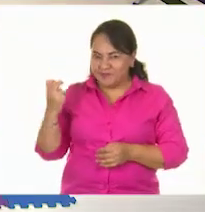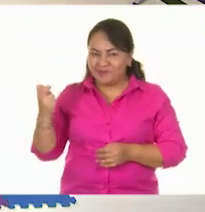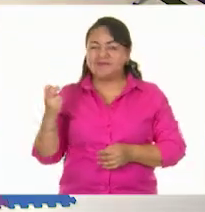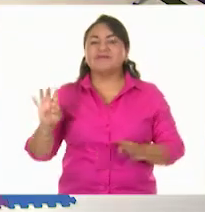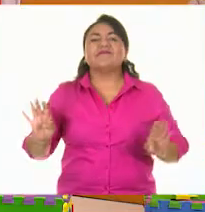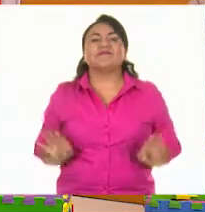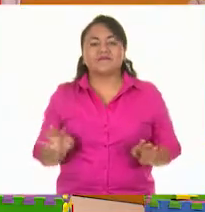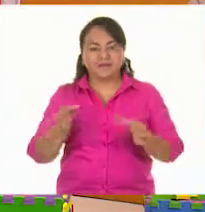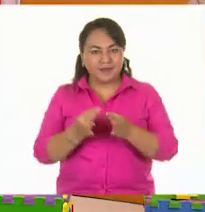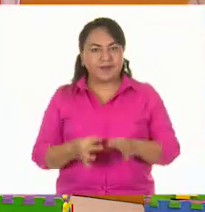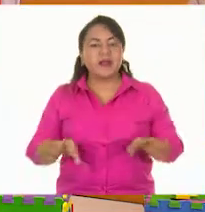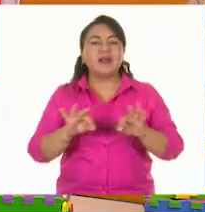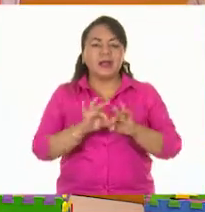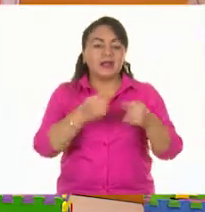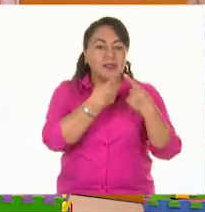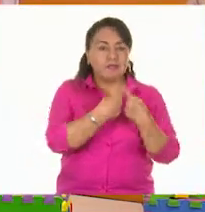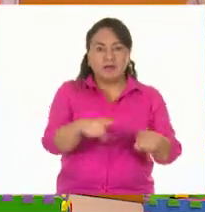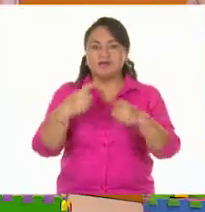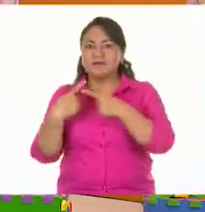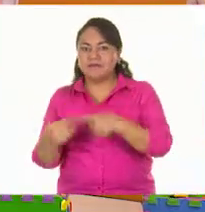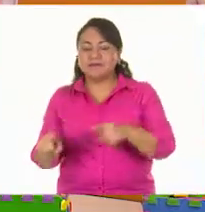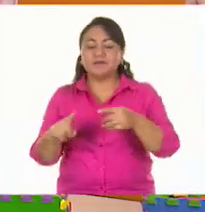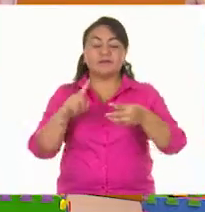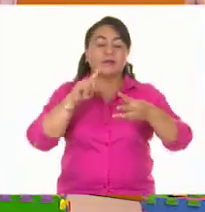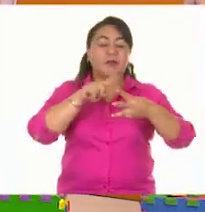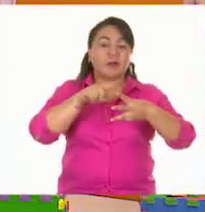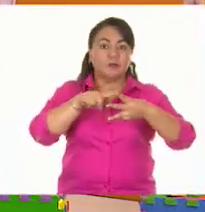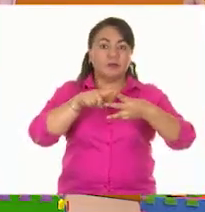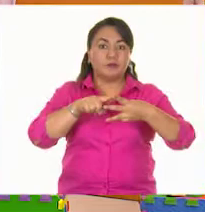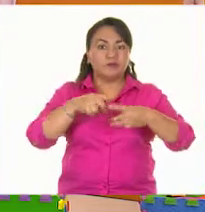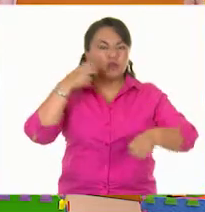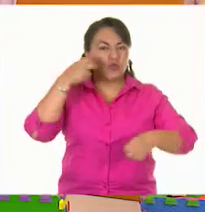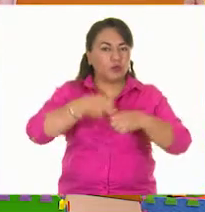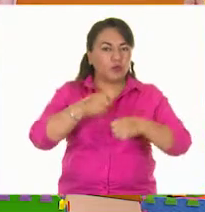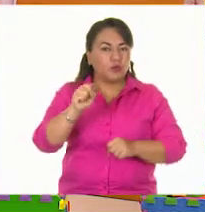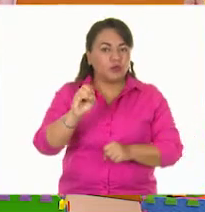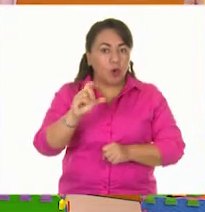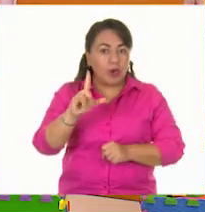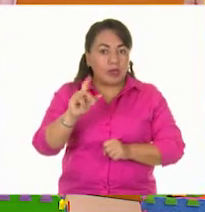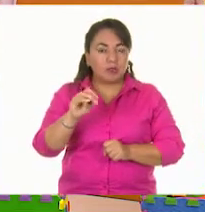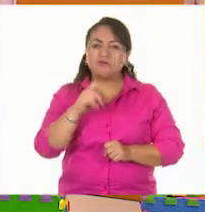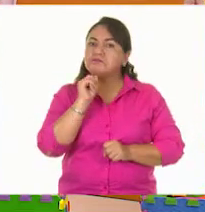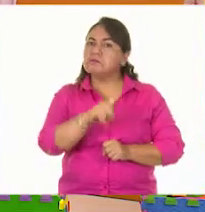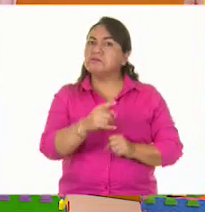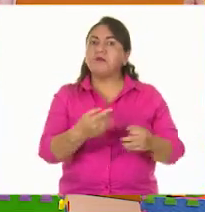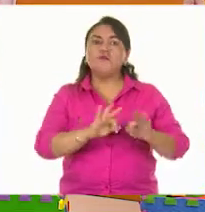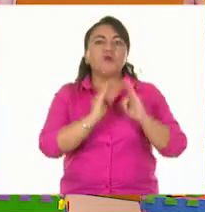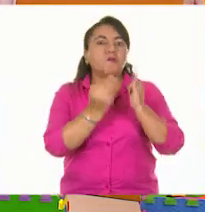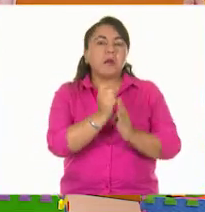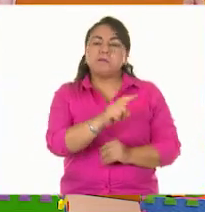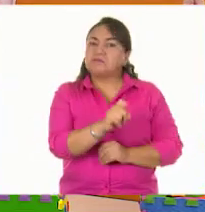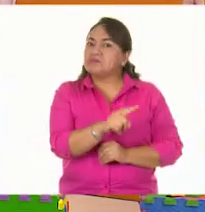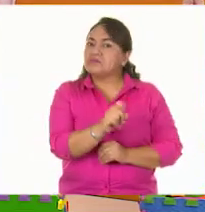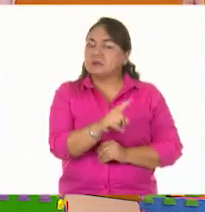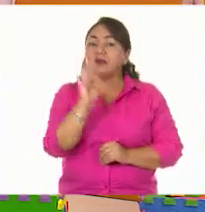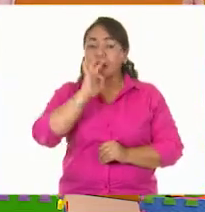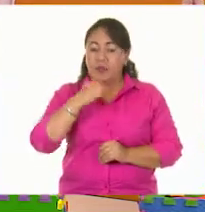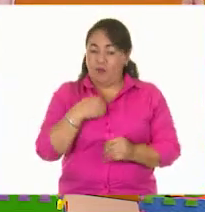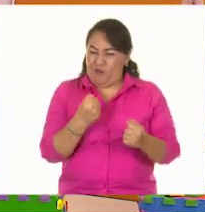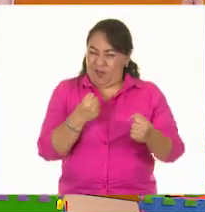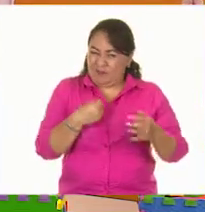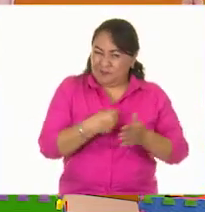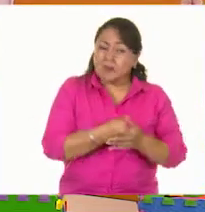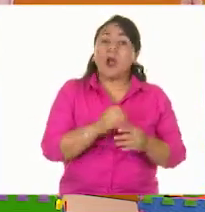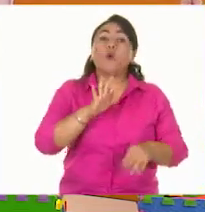Características muy diferentes a los sólidos. Los sólidos siempre van a tener su misma forma. Si les aplicamos una fuerza,